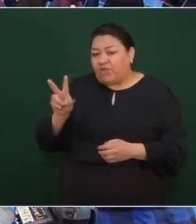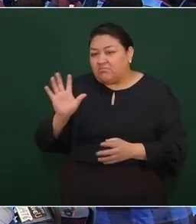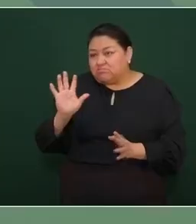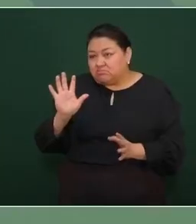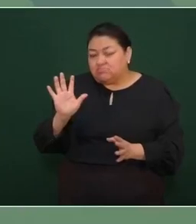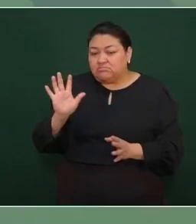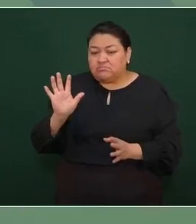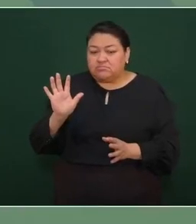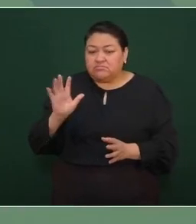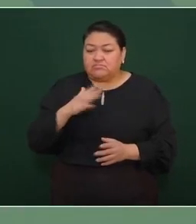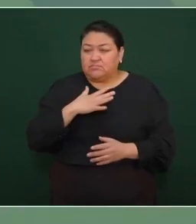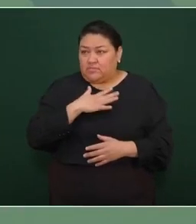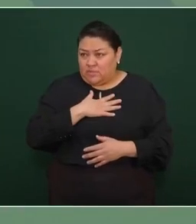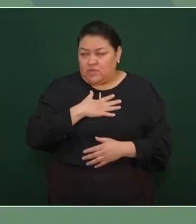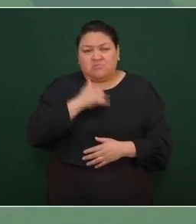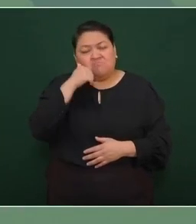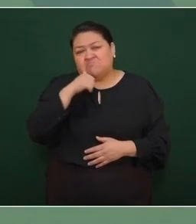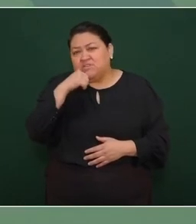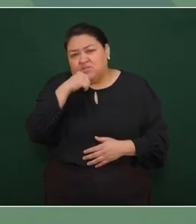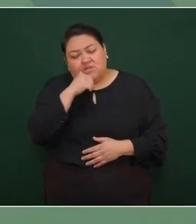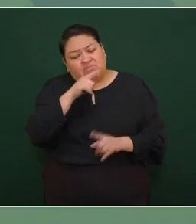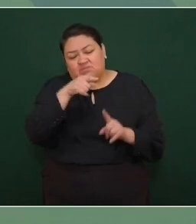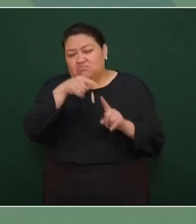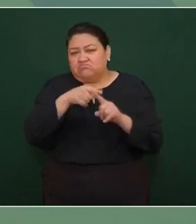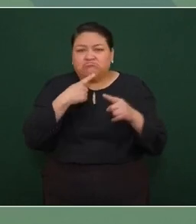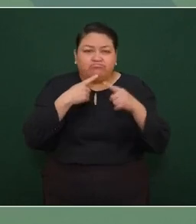estamos a favor del diálogo